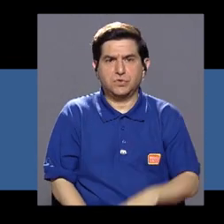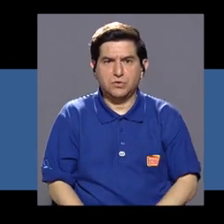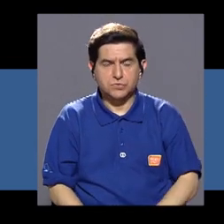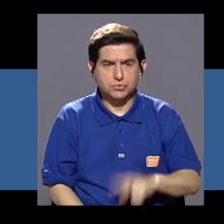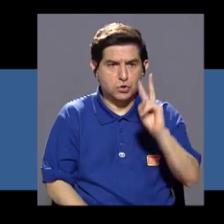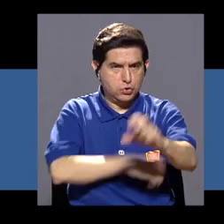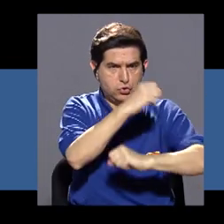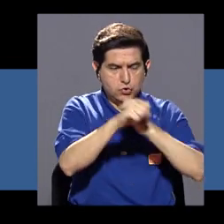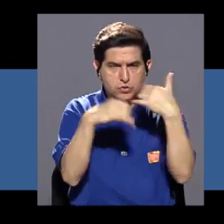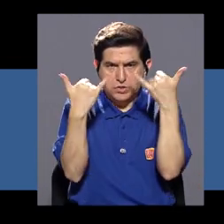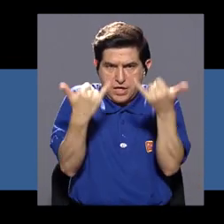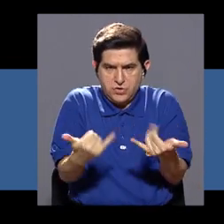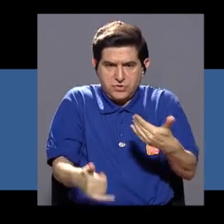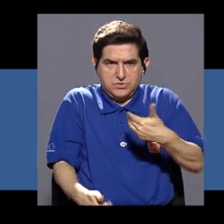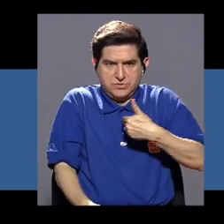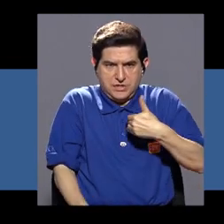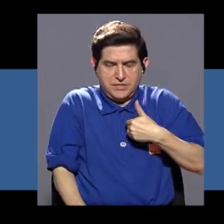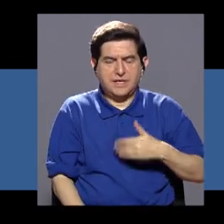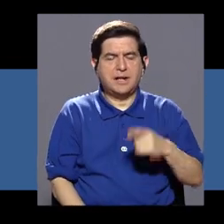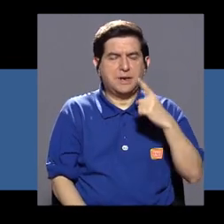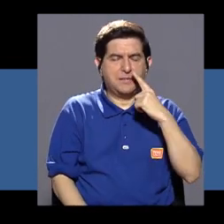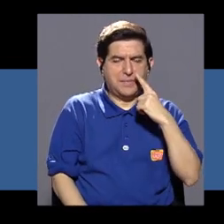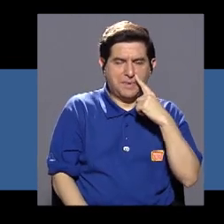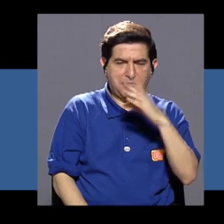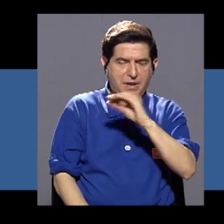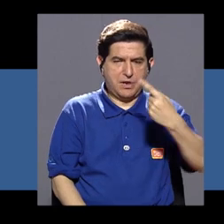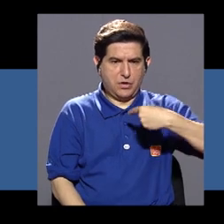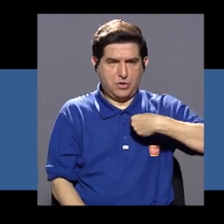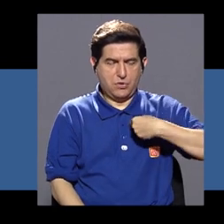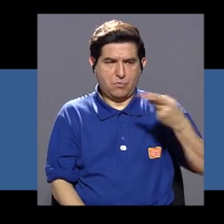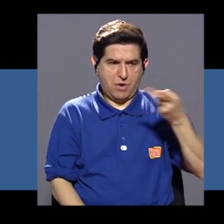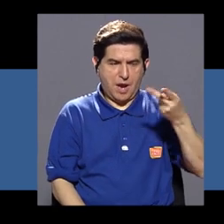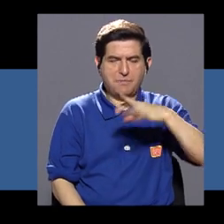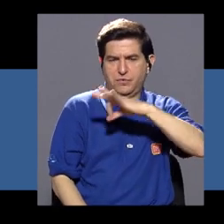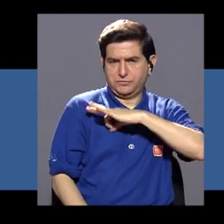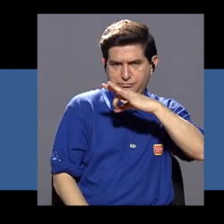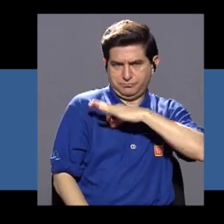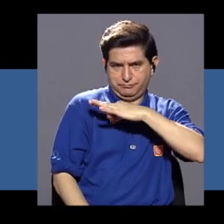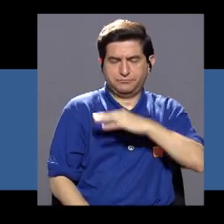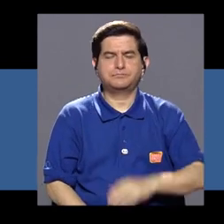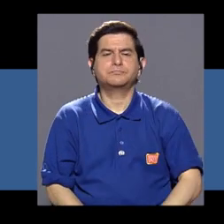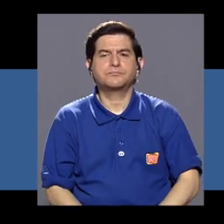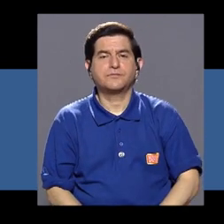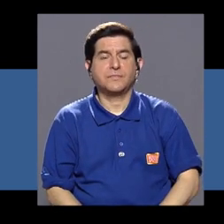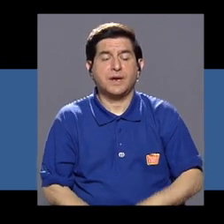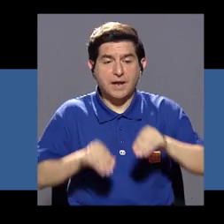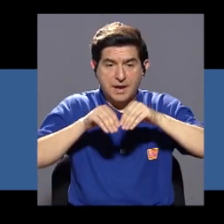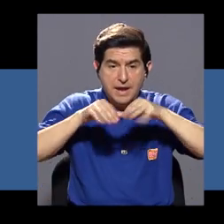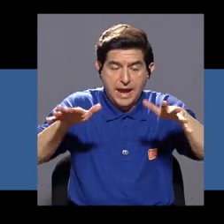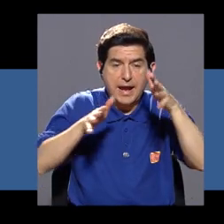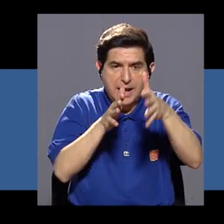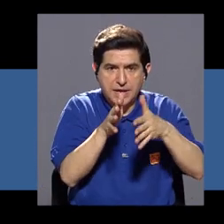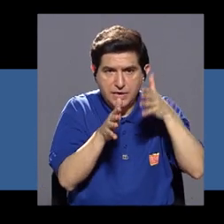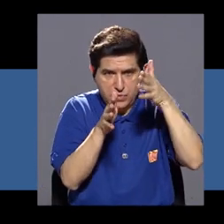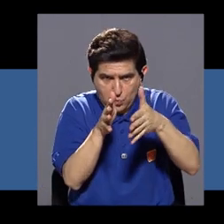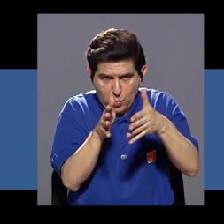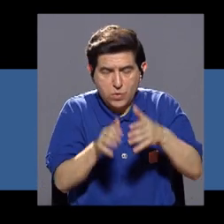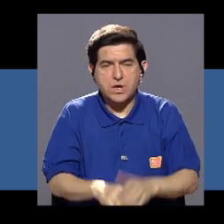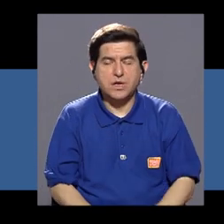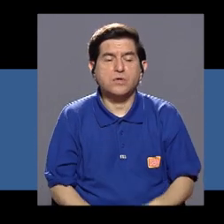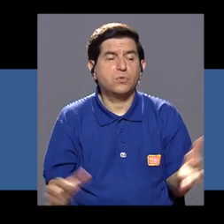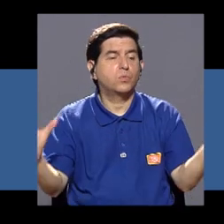hace más de dos años recibo, mi papá y yo recibimos este beneficio, ¿verdad? También en la red de cuido,